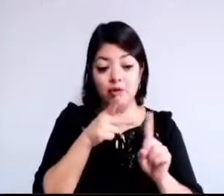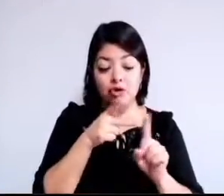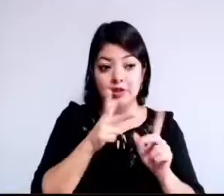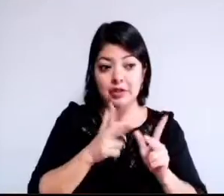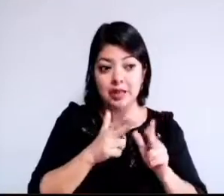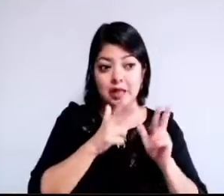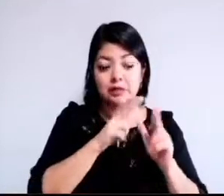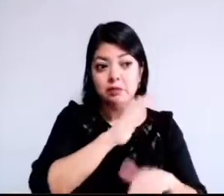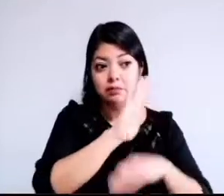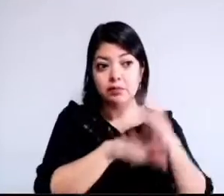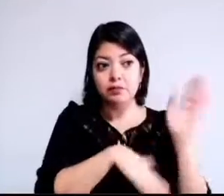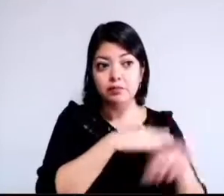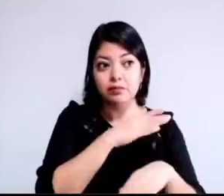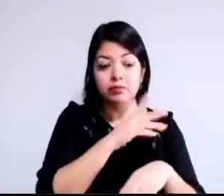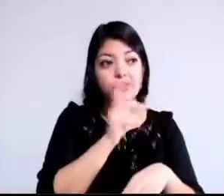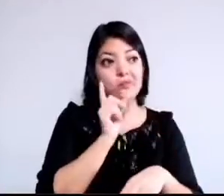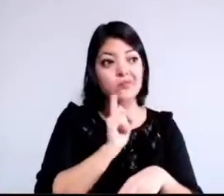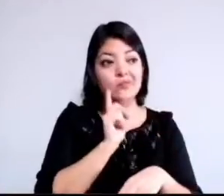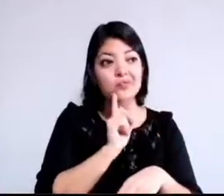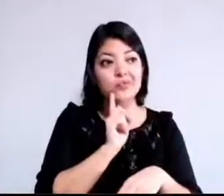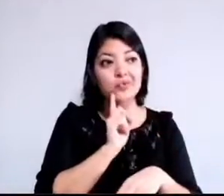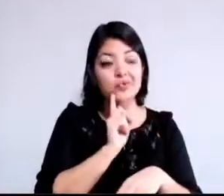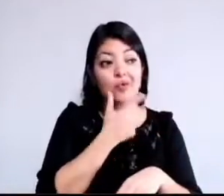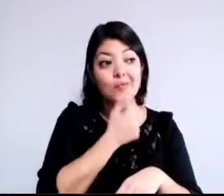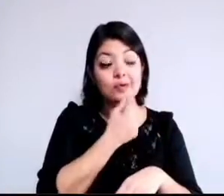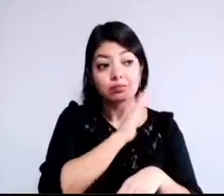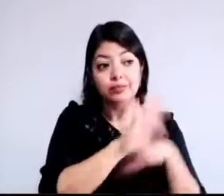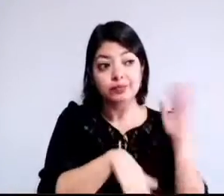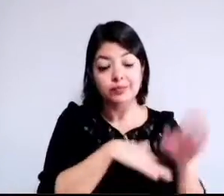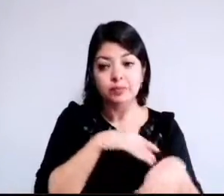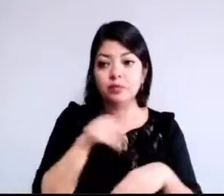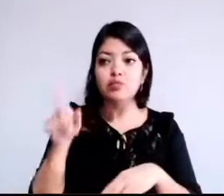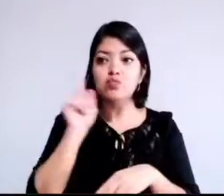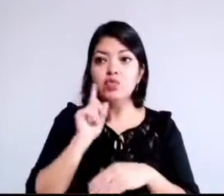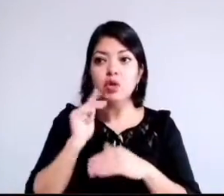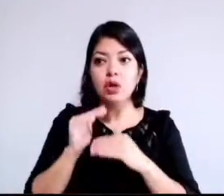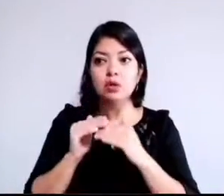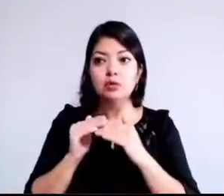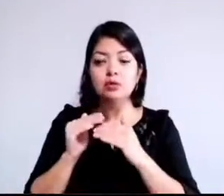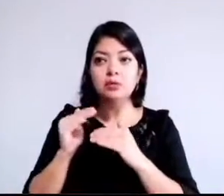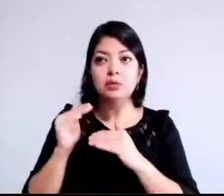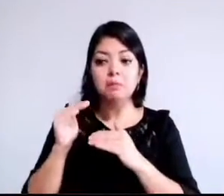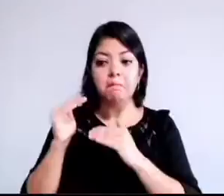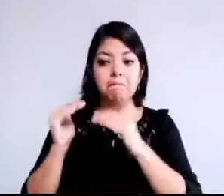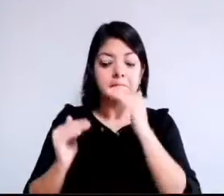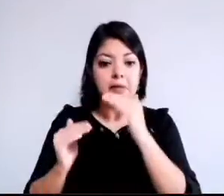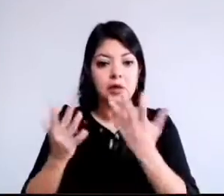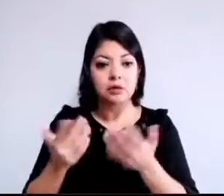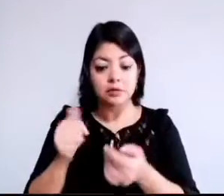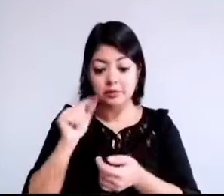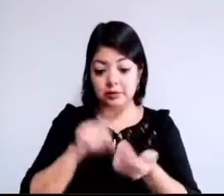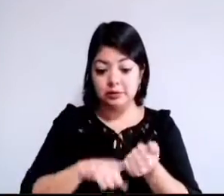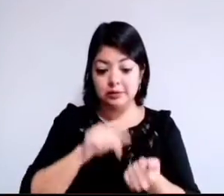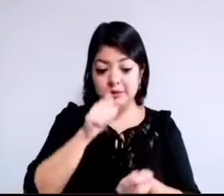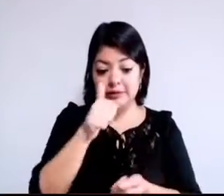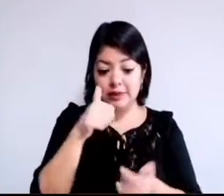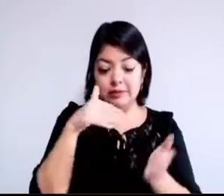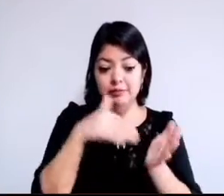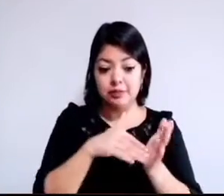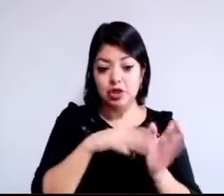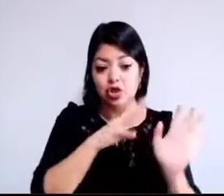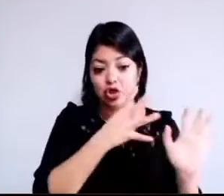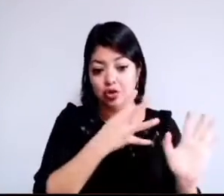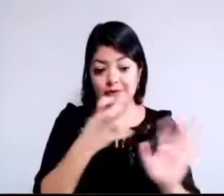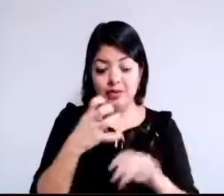que mujeres por cáncer de mama, ubicándose en 6 mil 915 para el caso de los